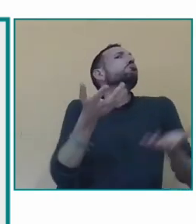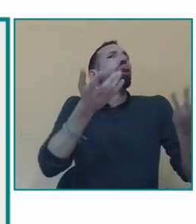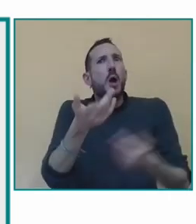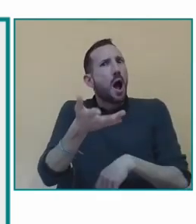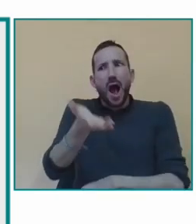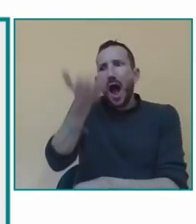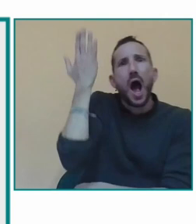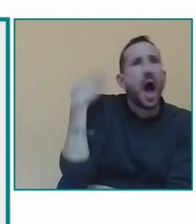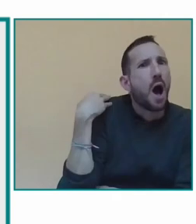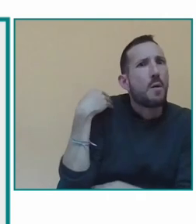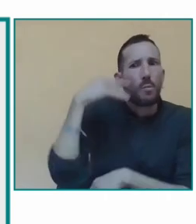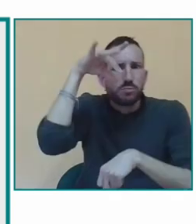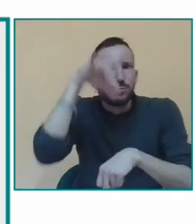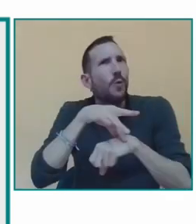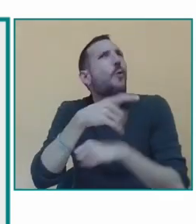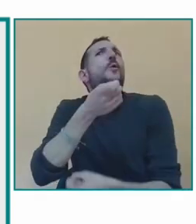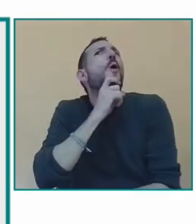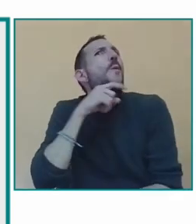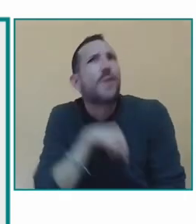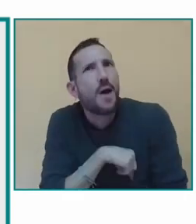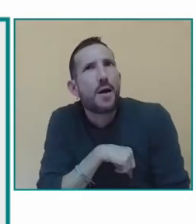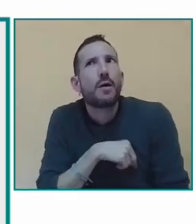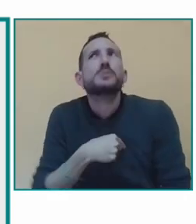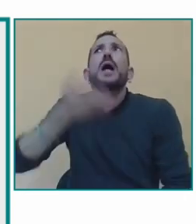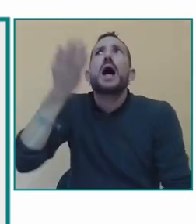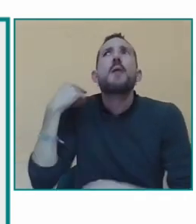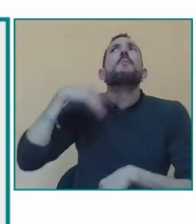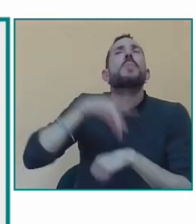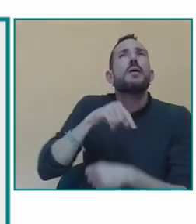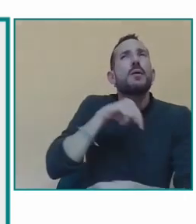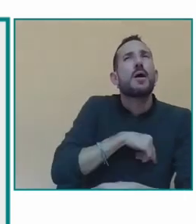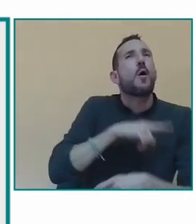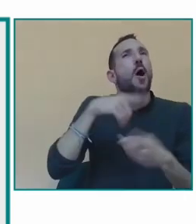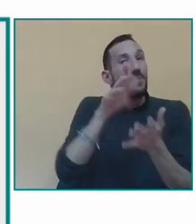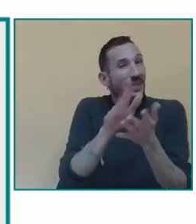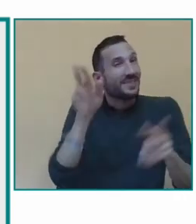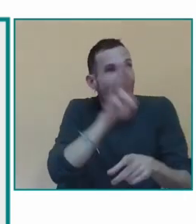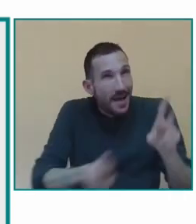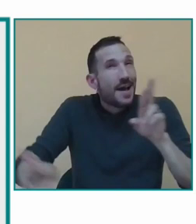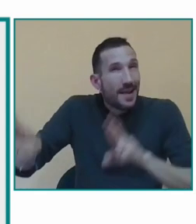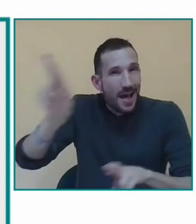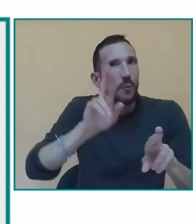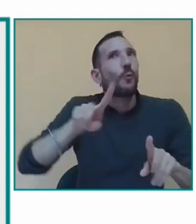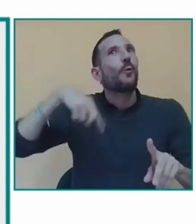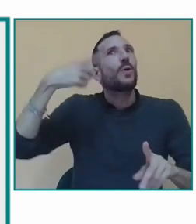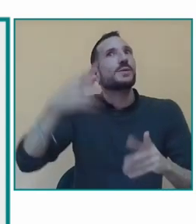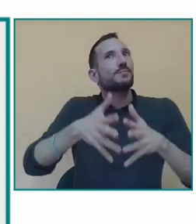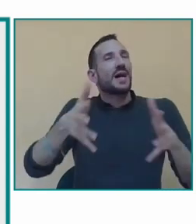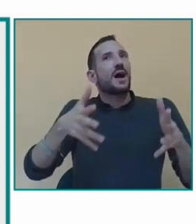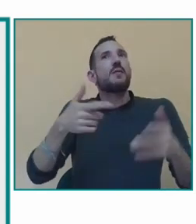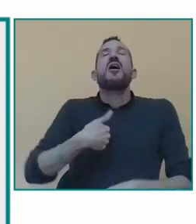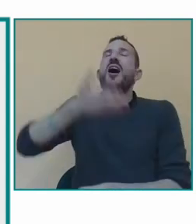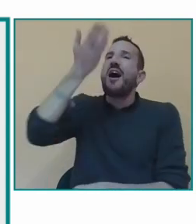para enriquecer su lenguaje y le preguntan ayer fue usted pero estabas enfermo fuiste al médico ir tirando un poquito para ir